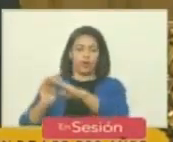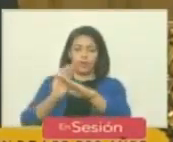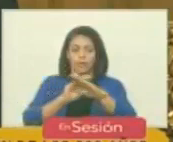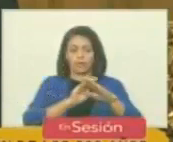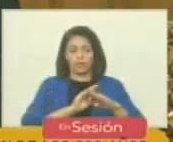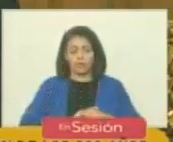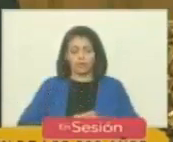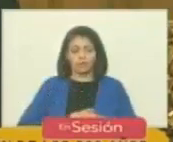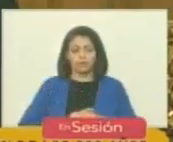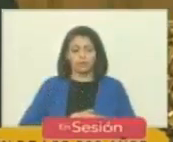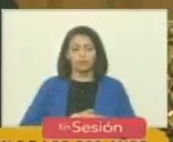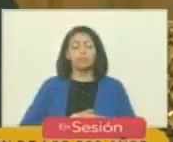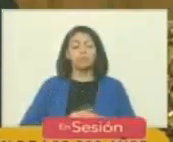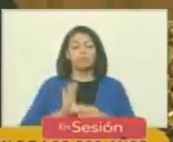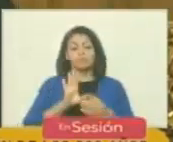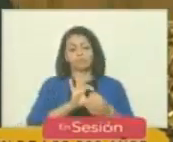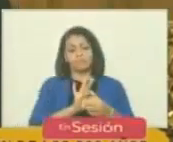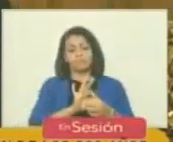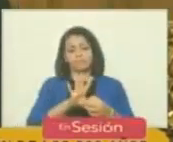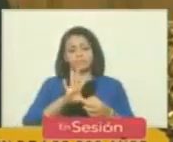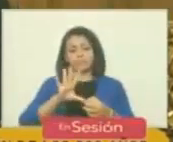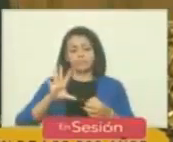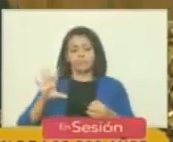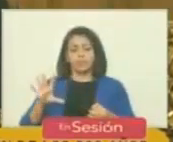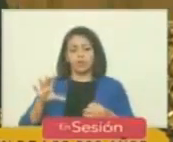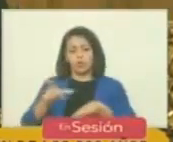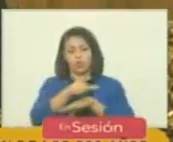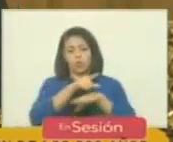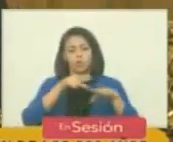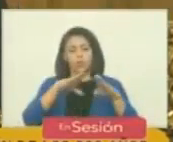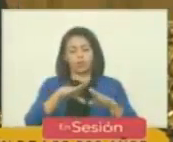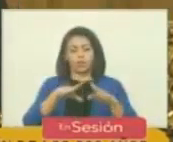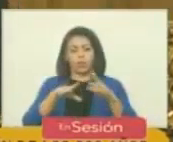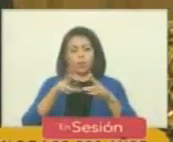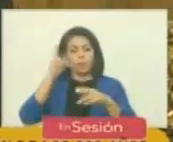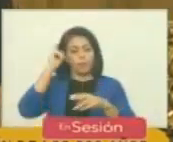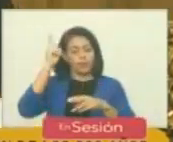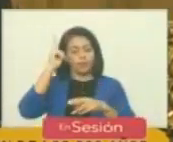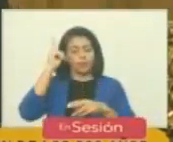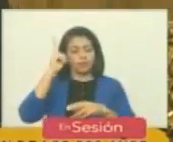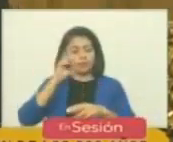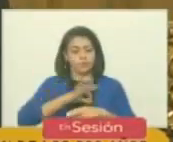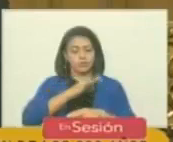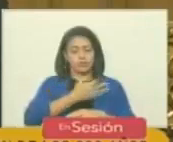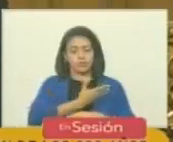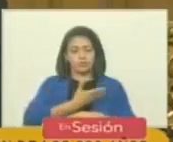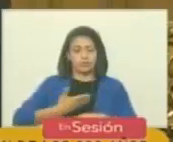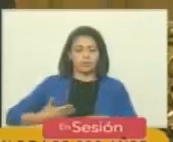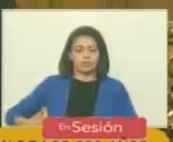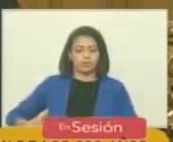su desprendimiento del gobierno del perú señor presidente